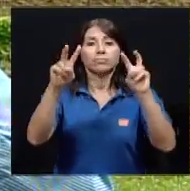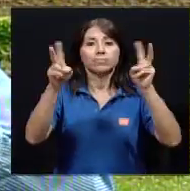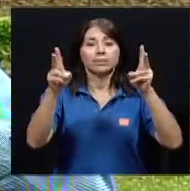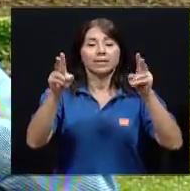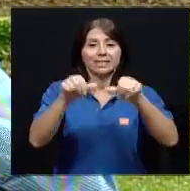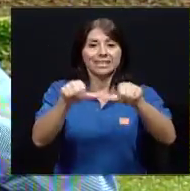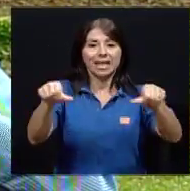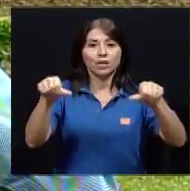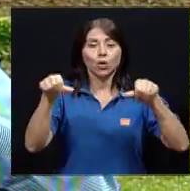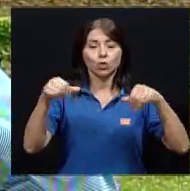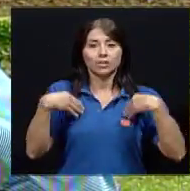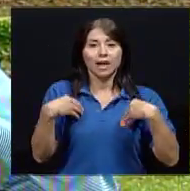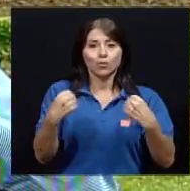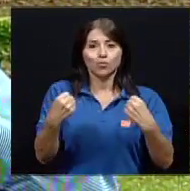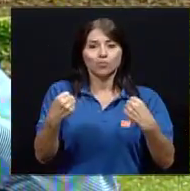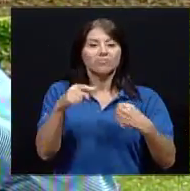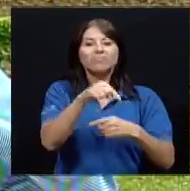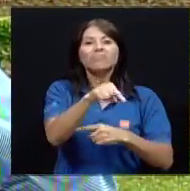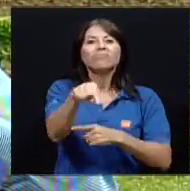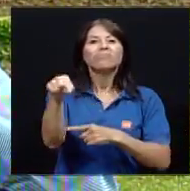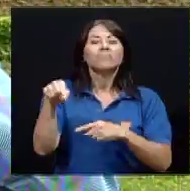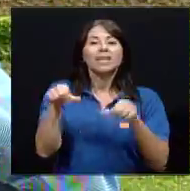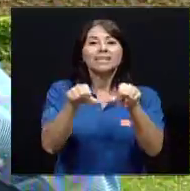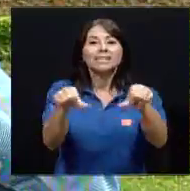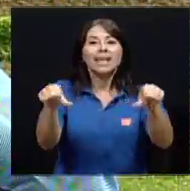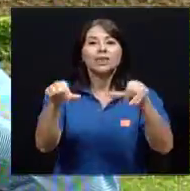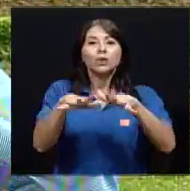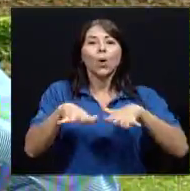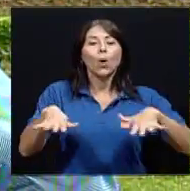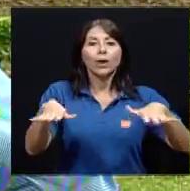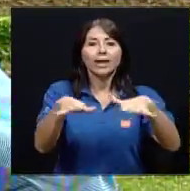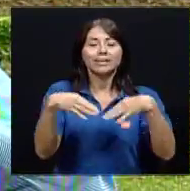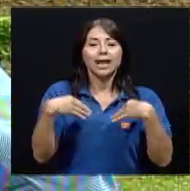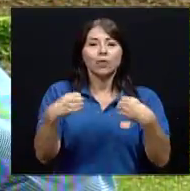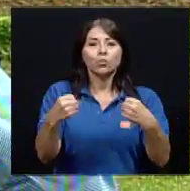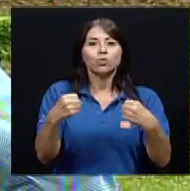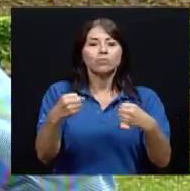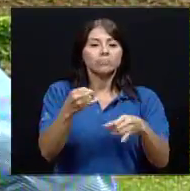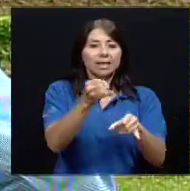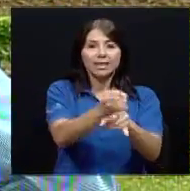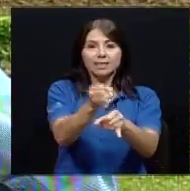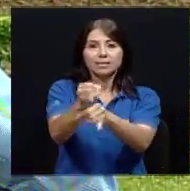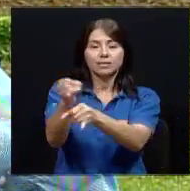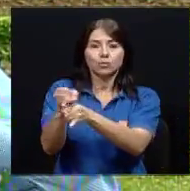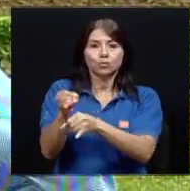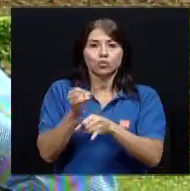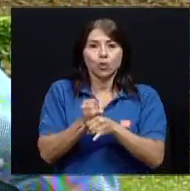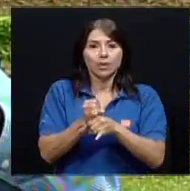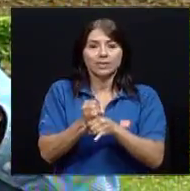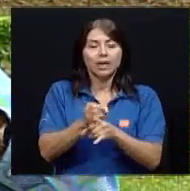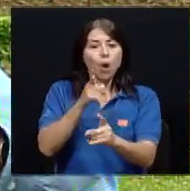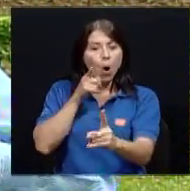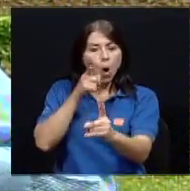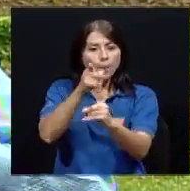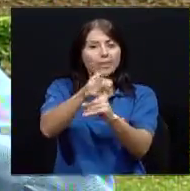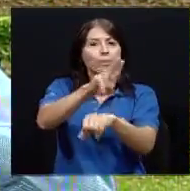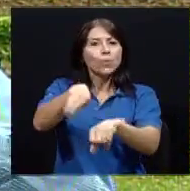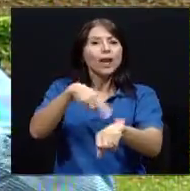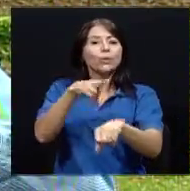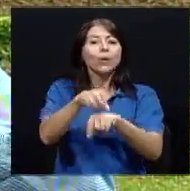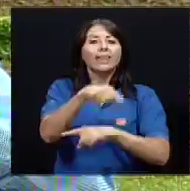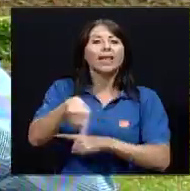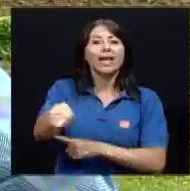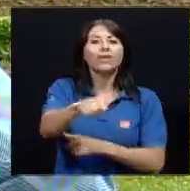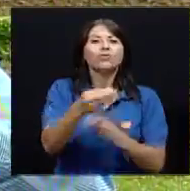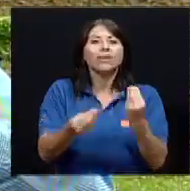sector salud son instituciones que tienen como objetivo inherente en sí mismas la salud de las personas,